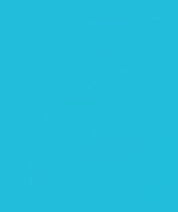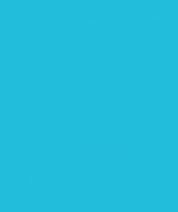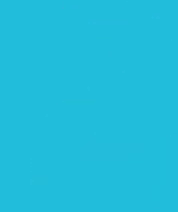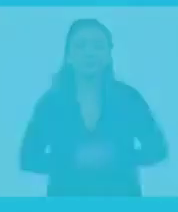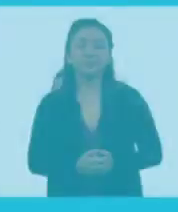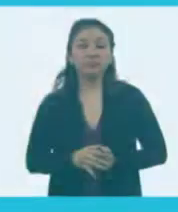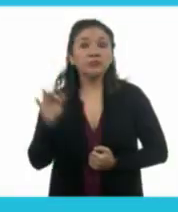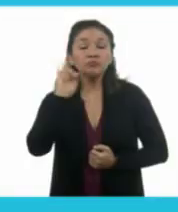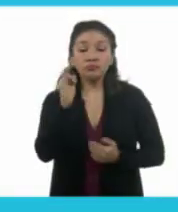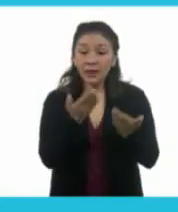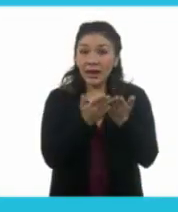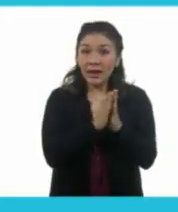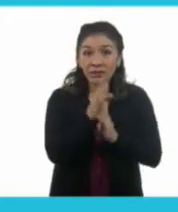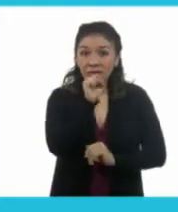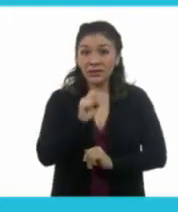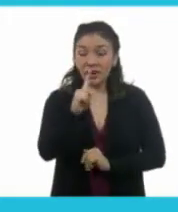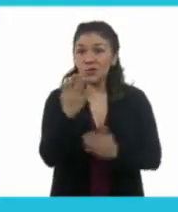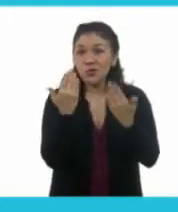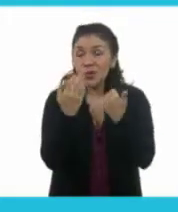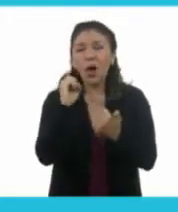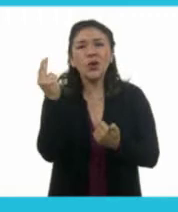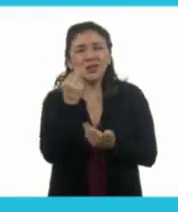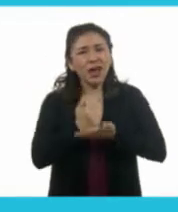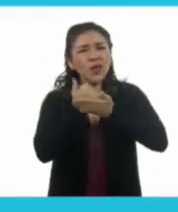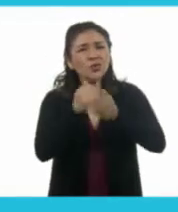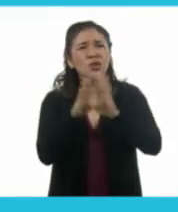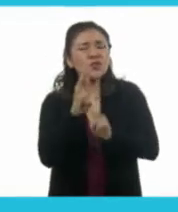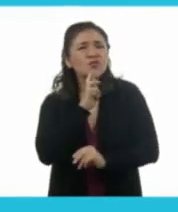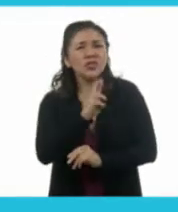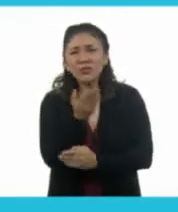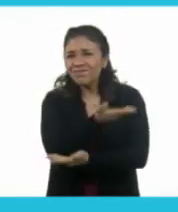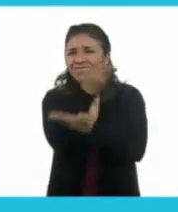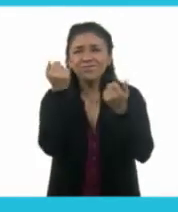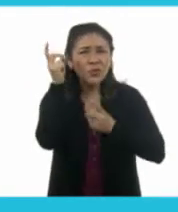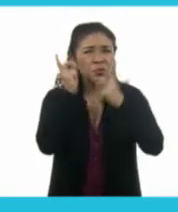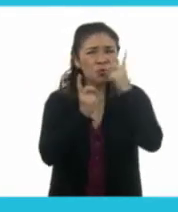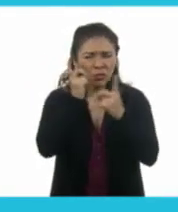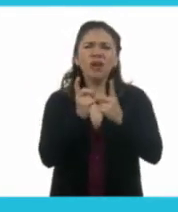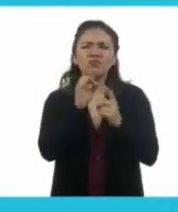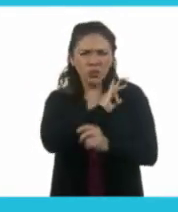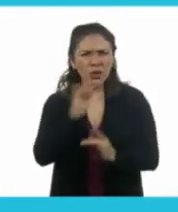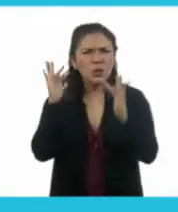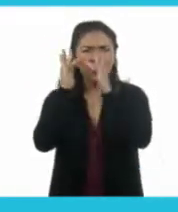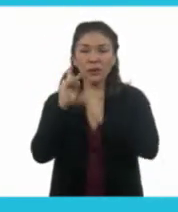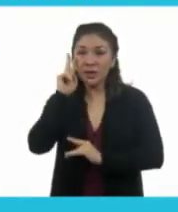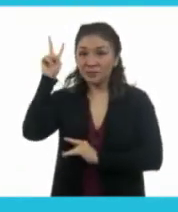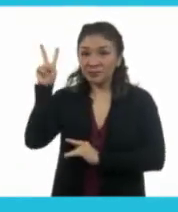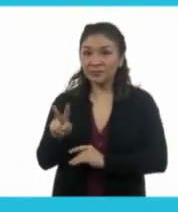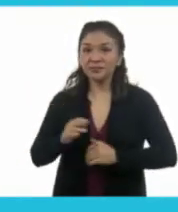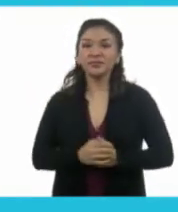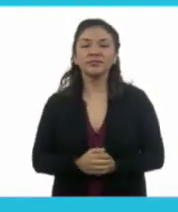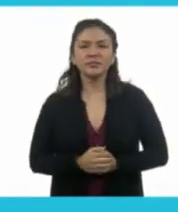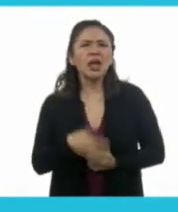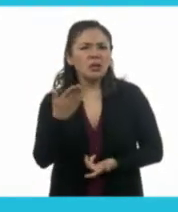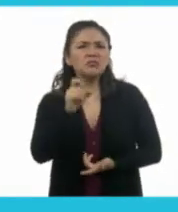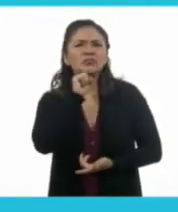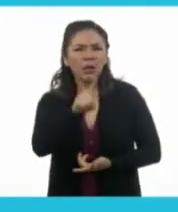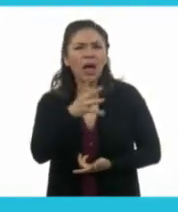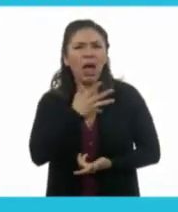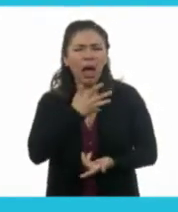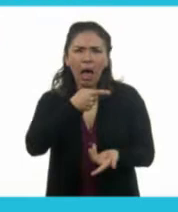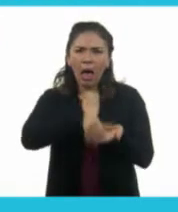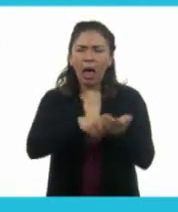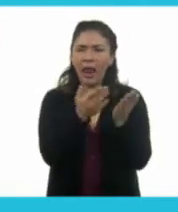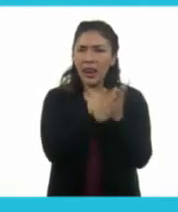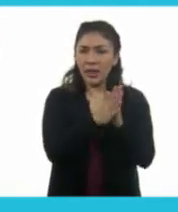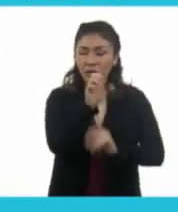Si no tienes el libro de texto o necesitas ayuda para resolver tus dudas, contáctanos. También puedes encontrar